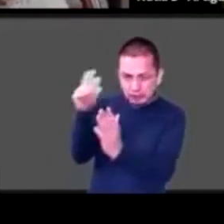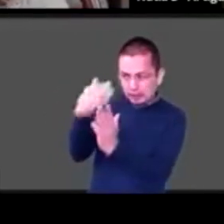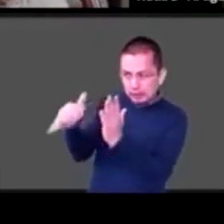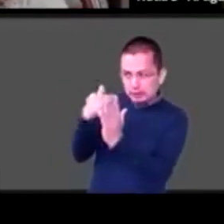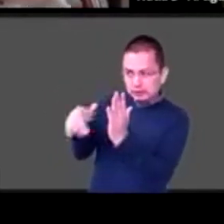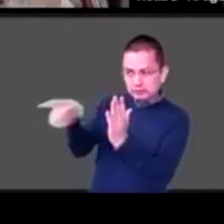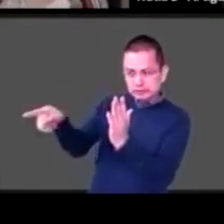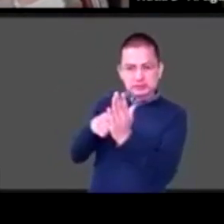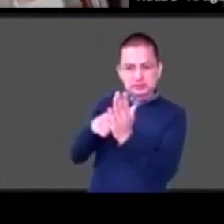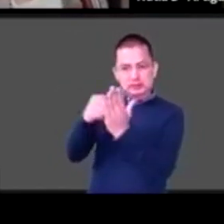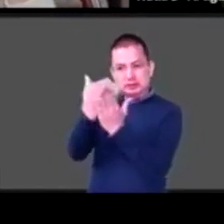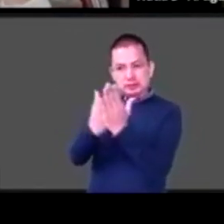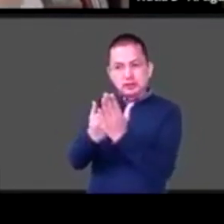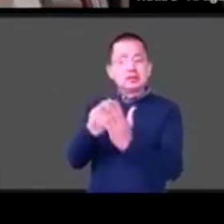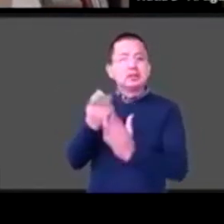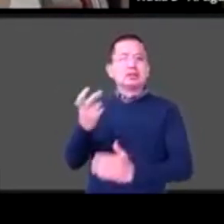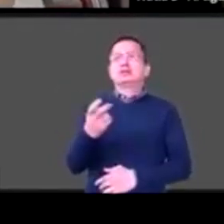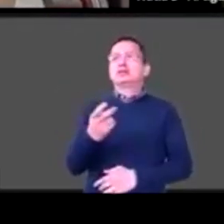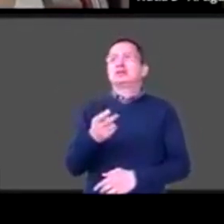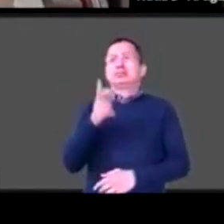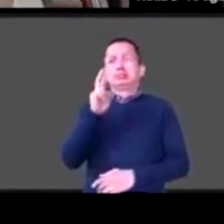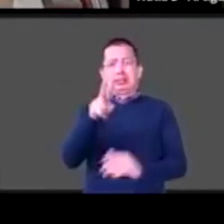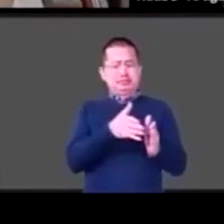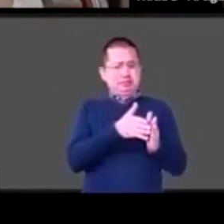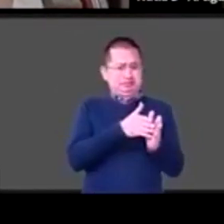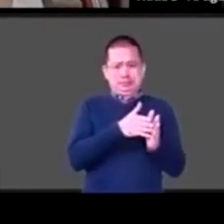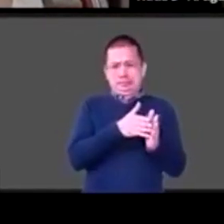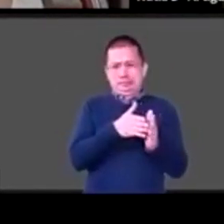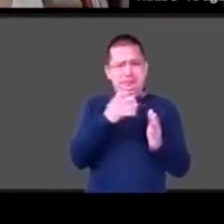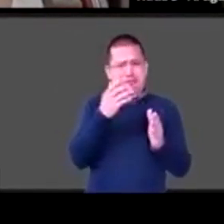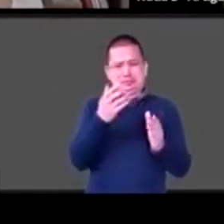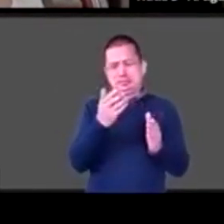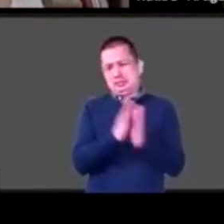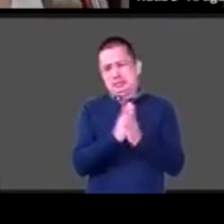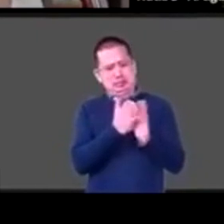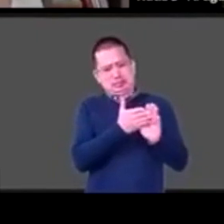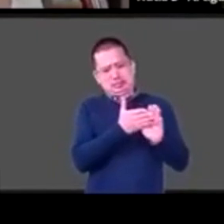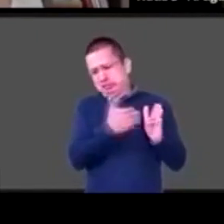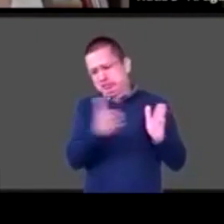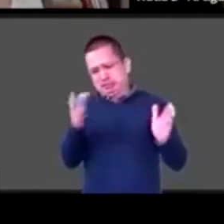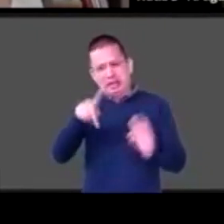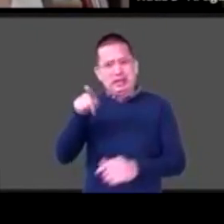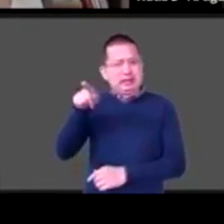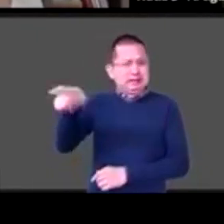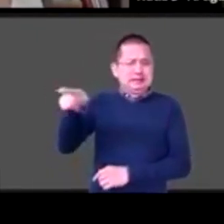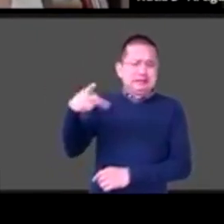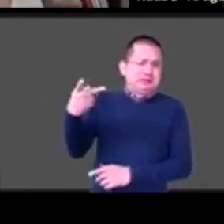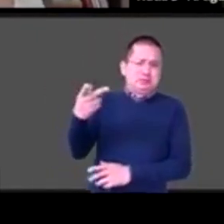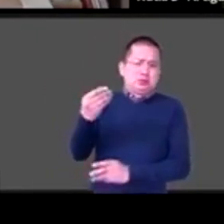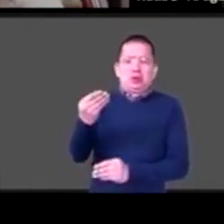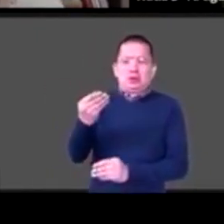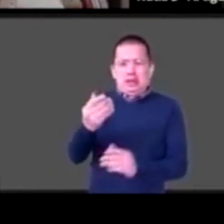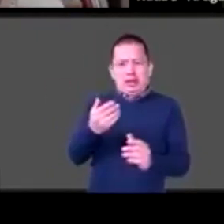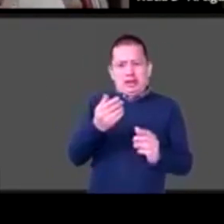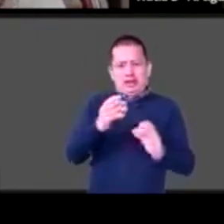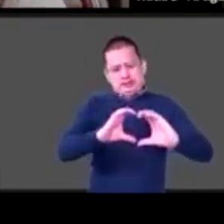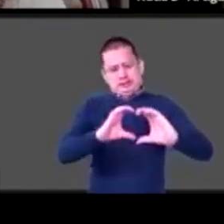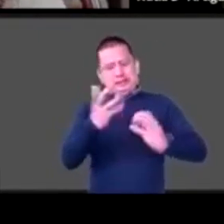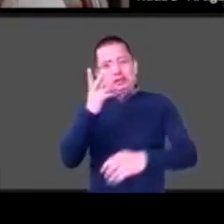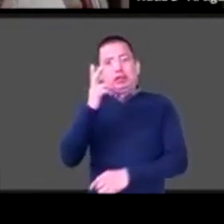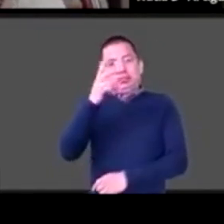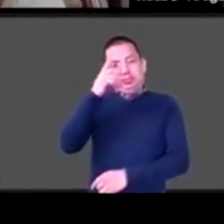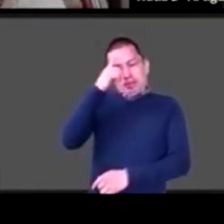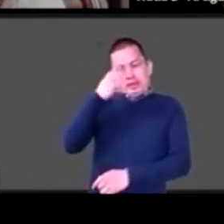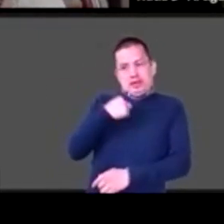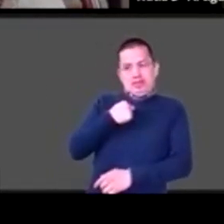mil páginas va en 1930 creo y a mí Tere Tere para mí es bueno